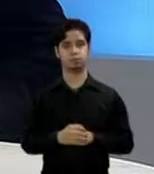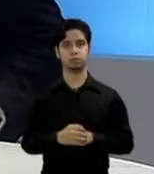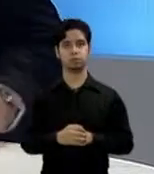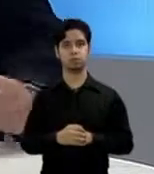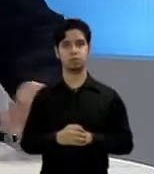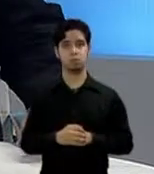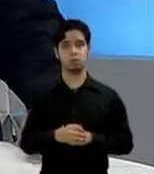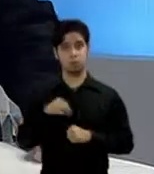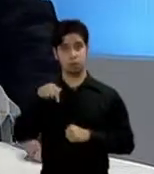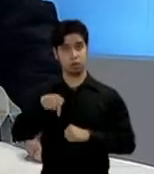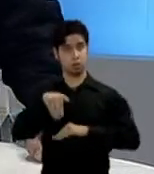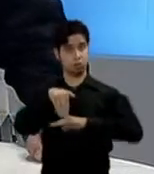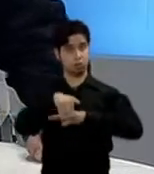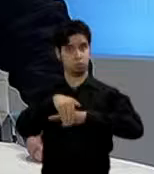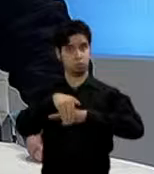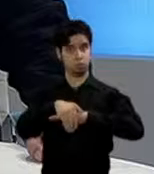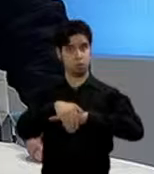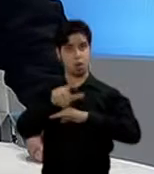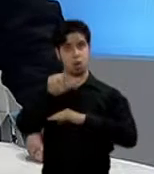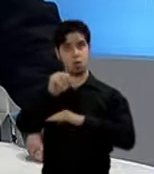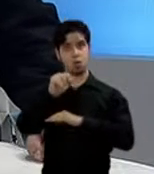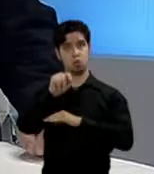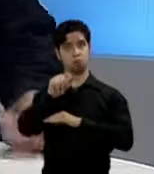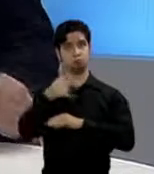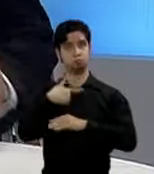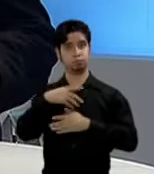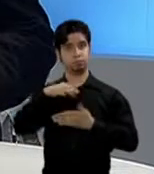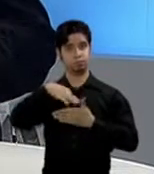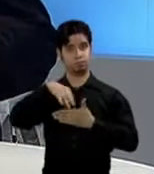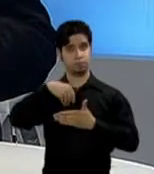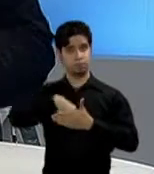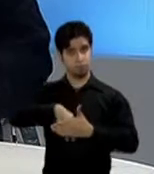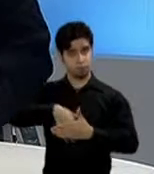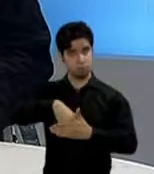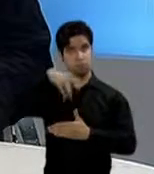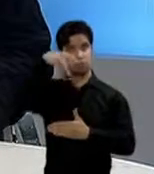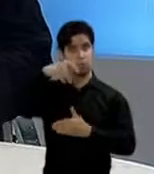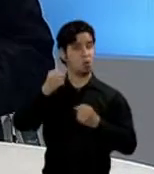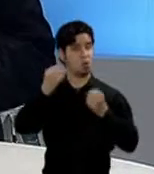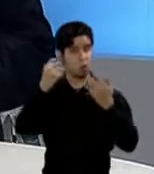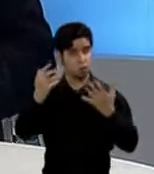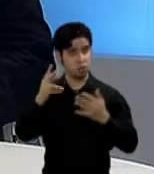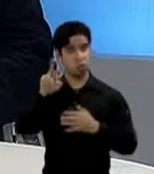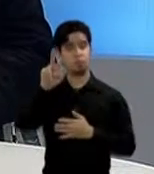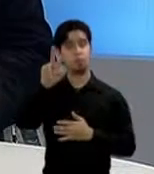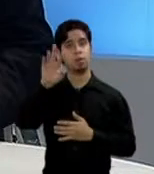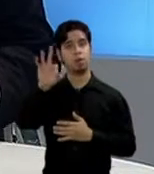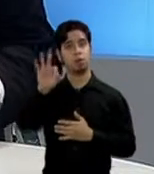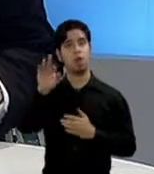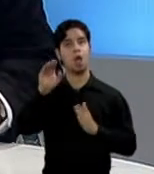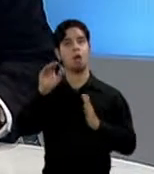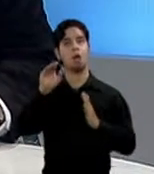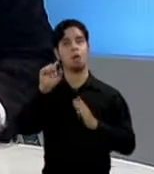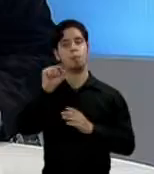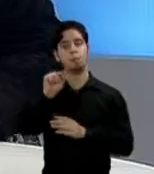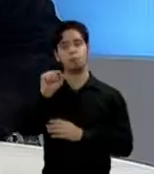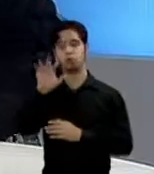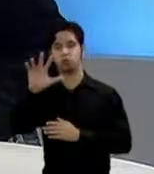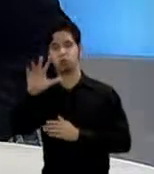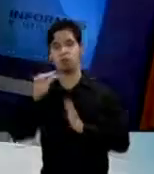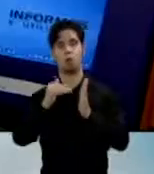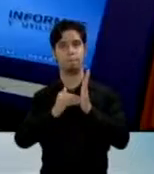Y esta noche, la Loto estará sorteando un premio máximo de 29.5